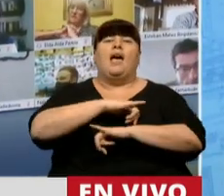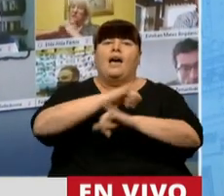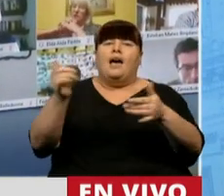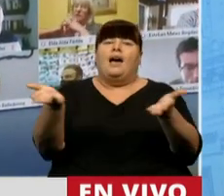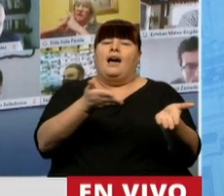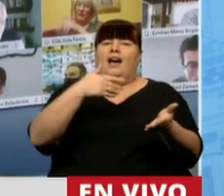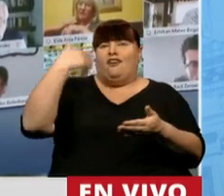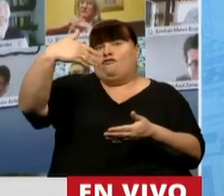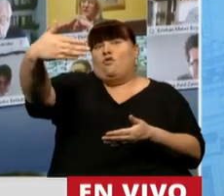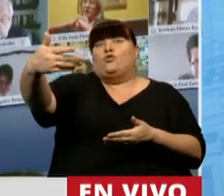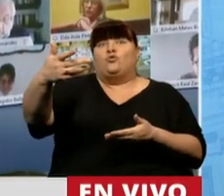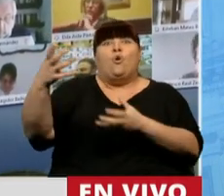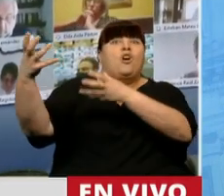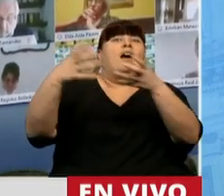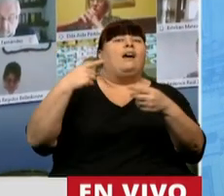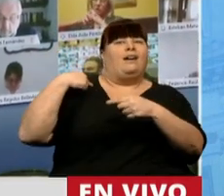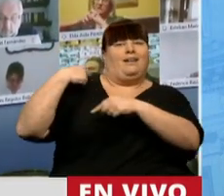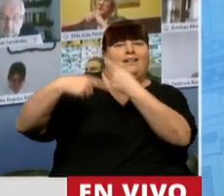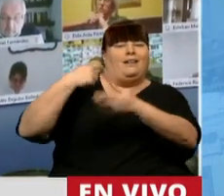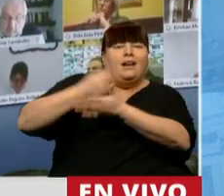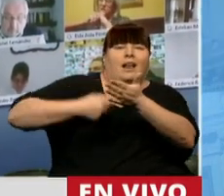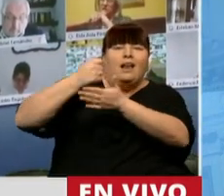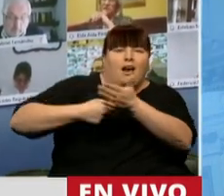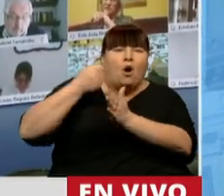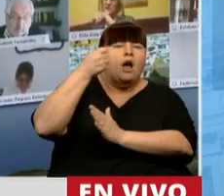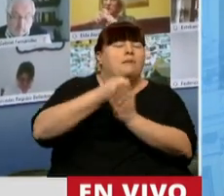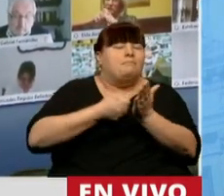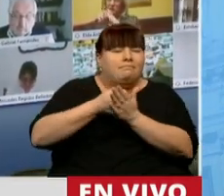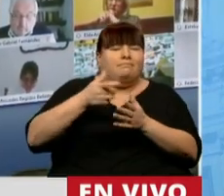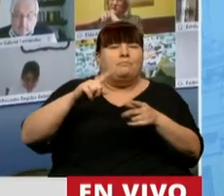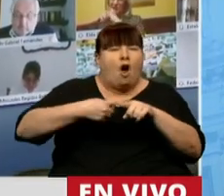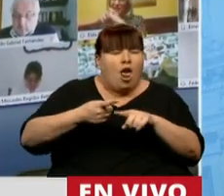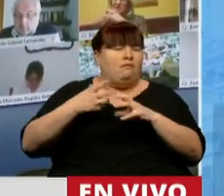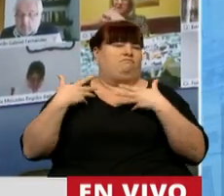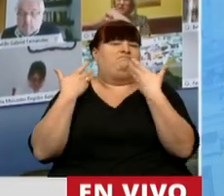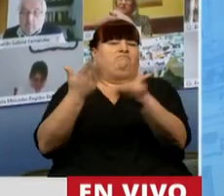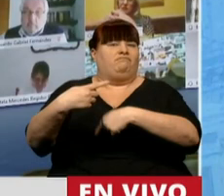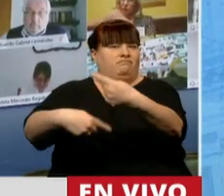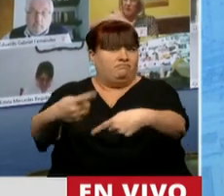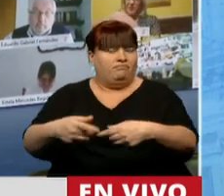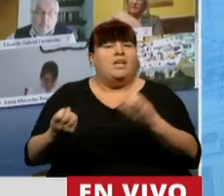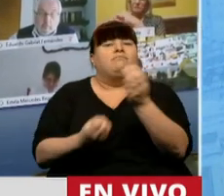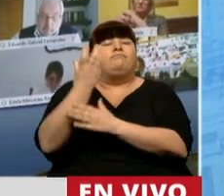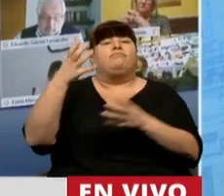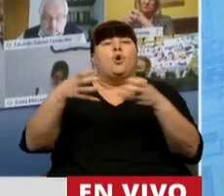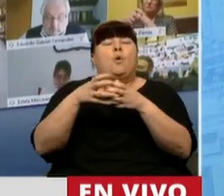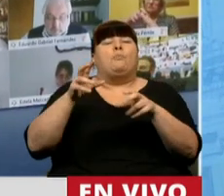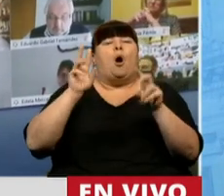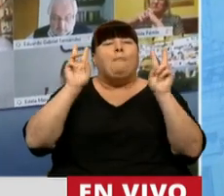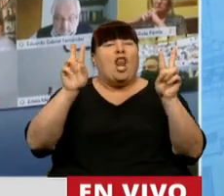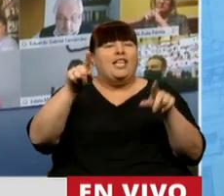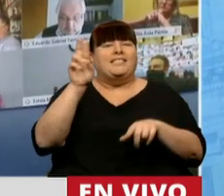a las generaciones venideras su legado de lucha y militancia. Al formar el Partido Peronista Femenino,